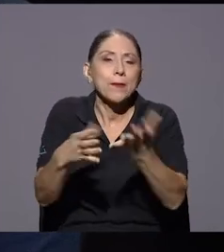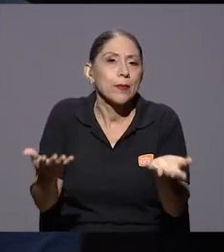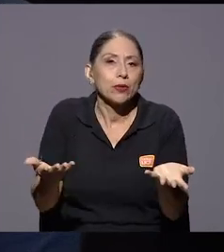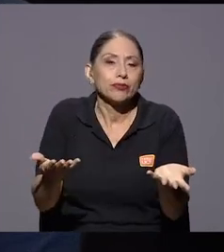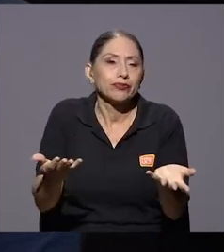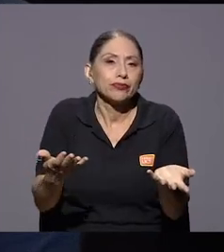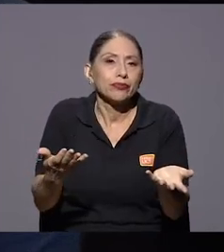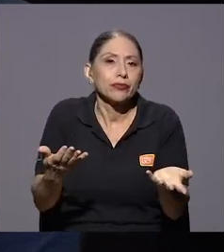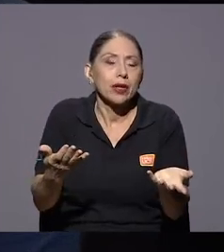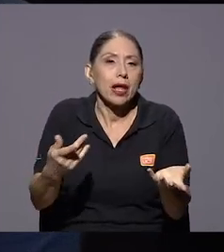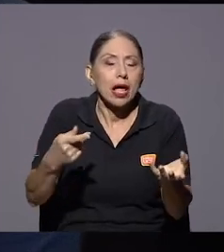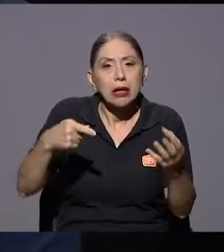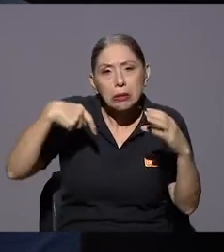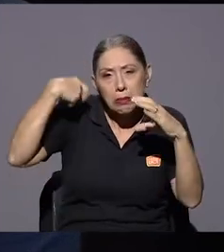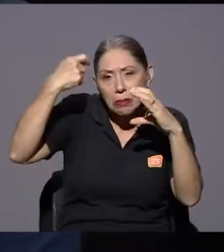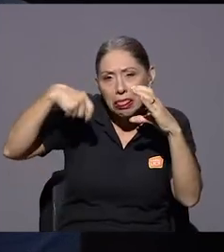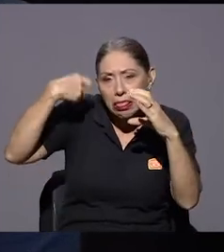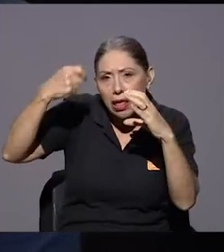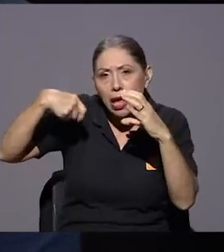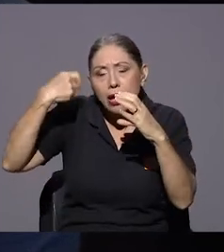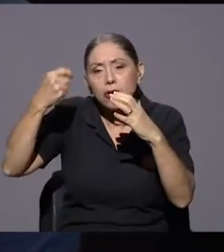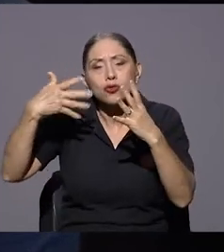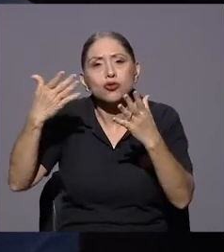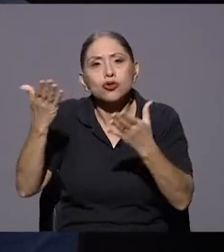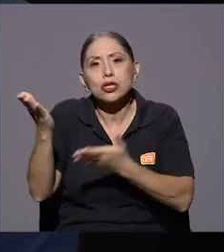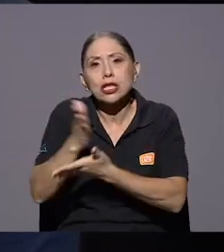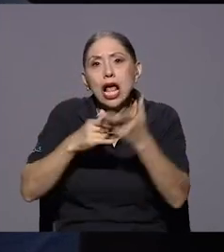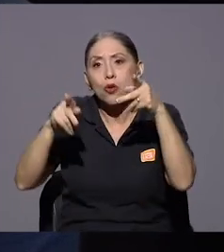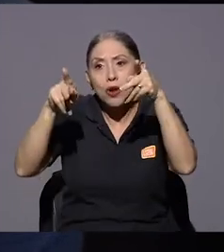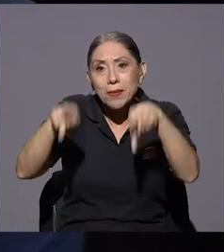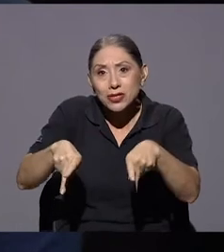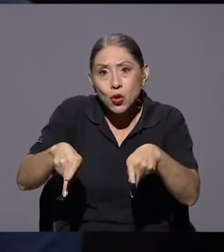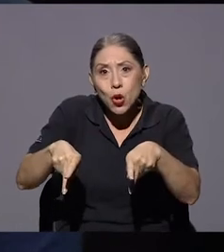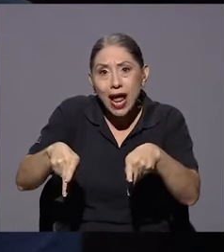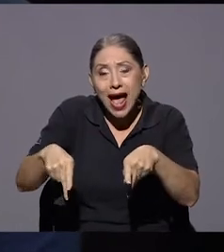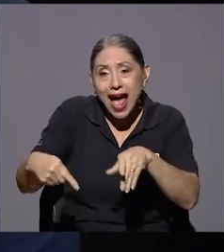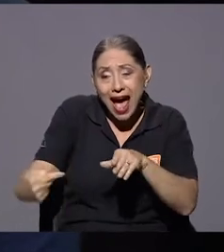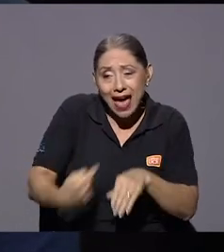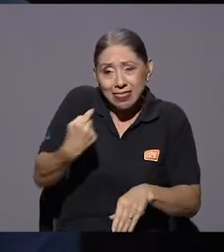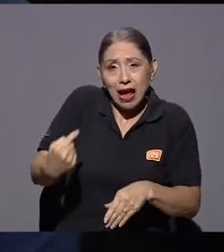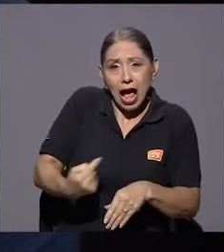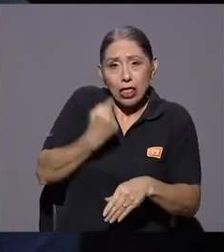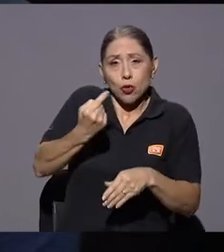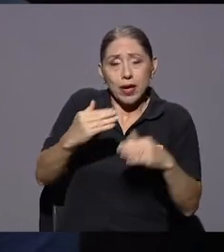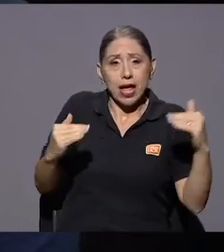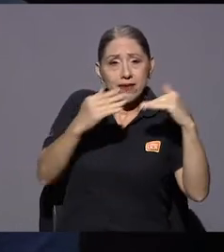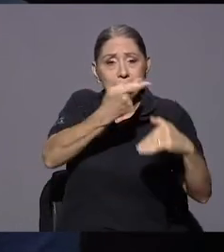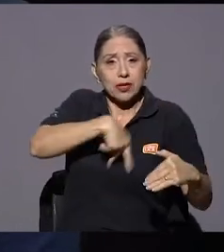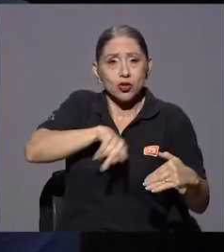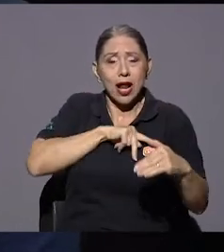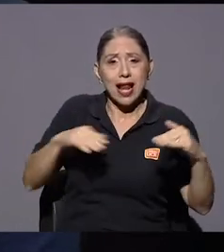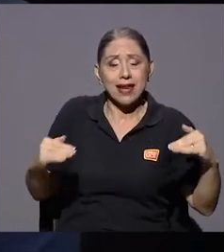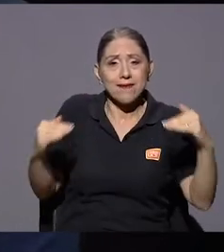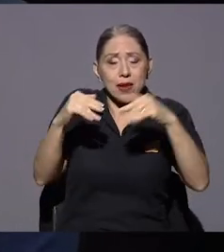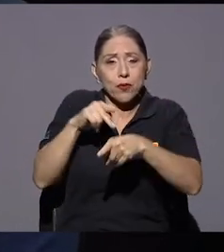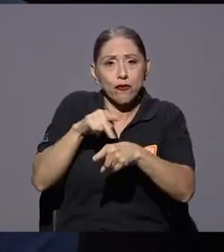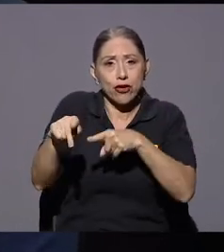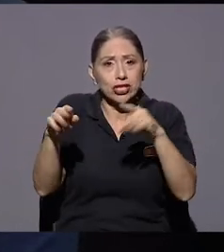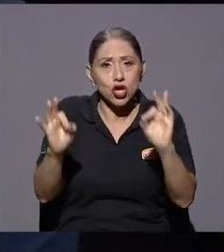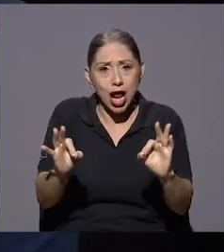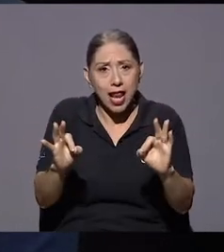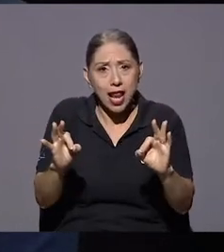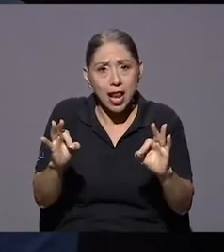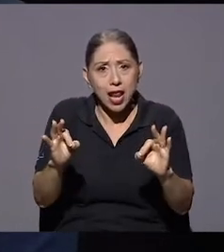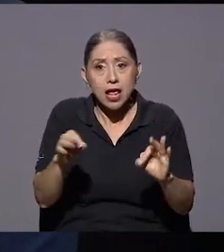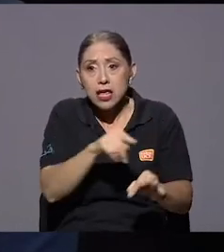o videos de alguna persona digamos atacándome profesional y personalmente ¿verdad? y señalando señalando